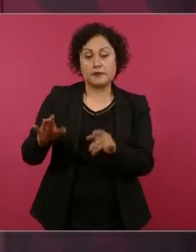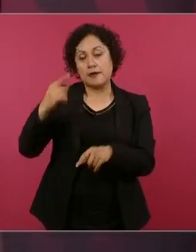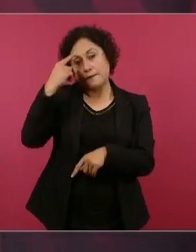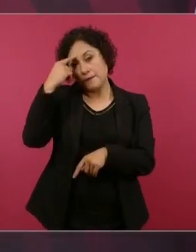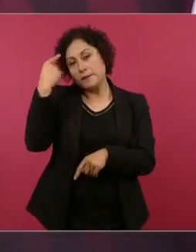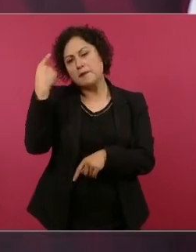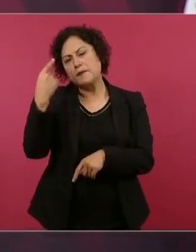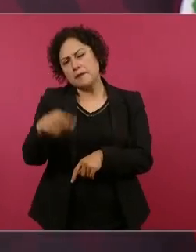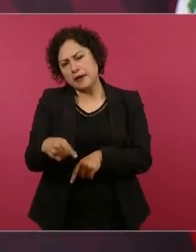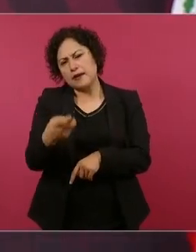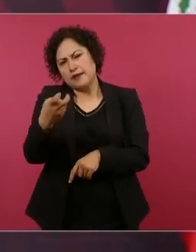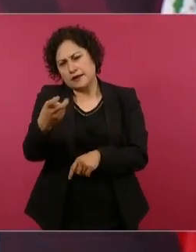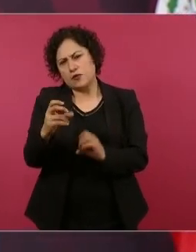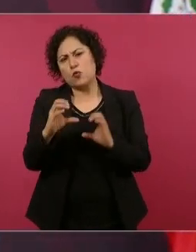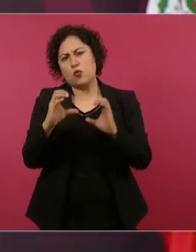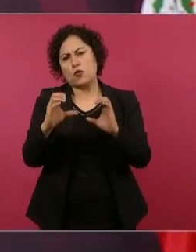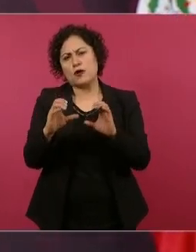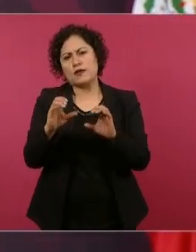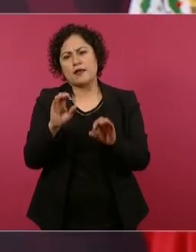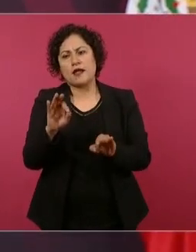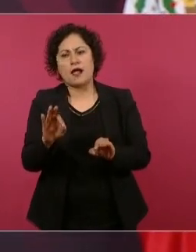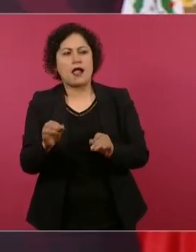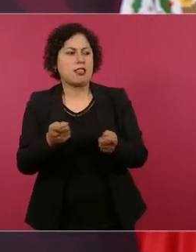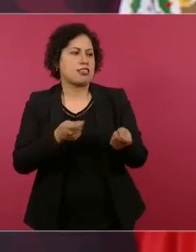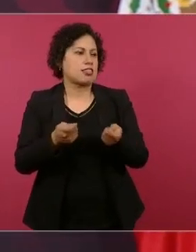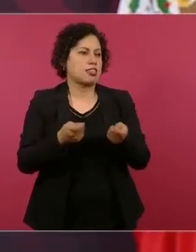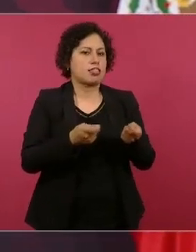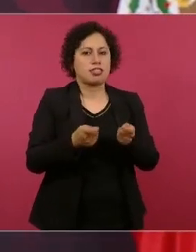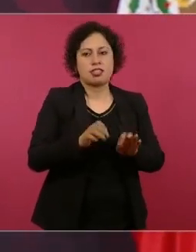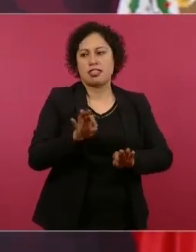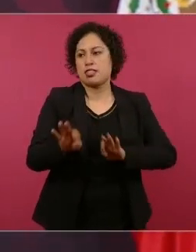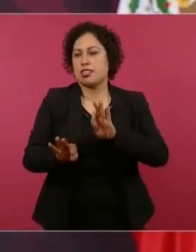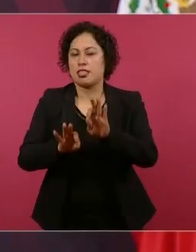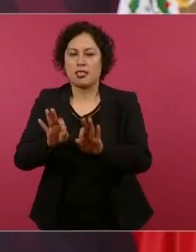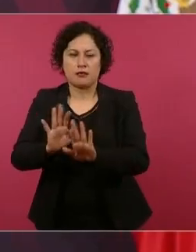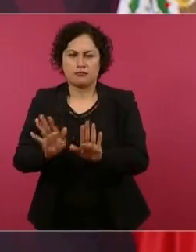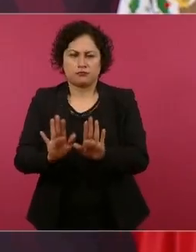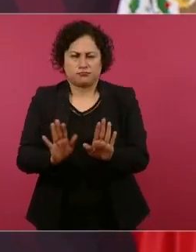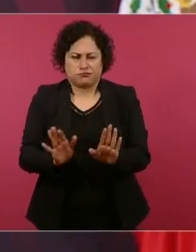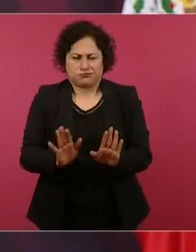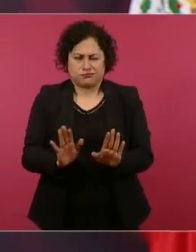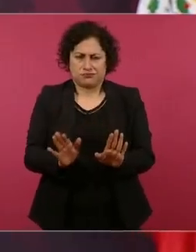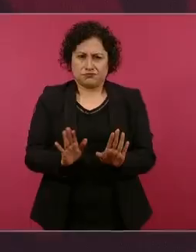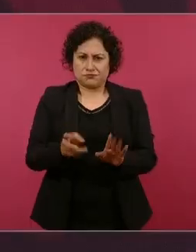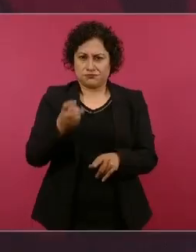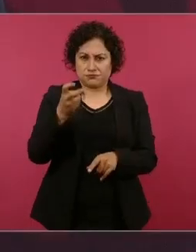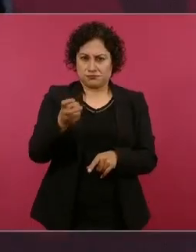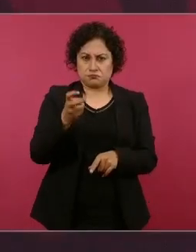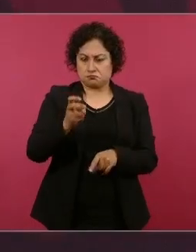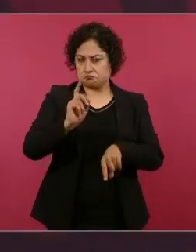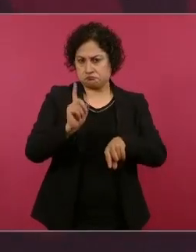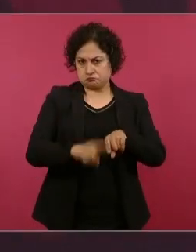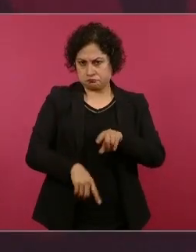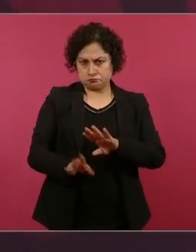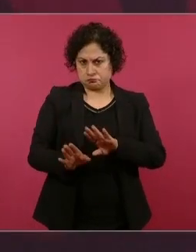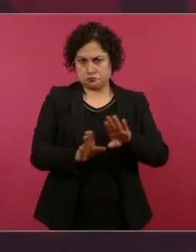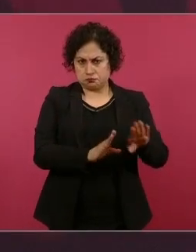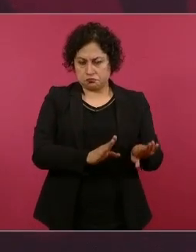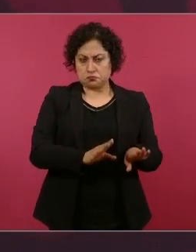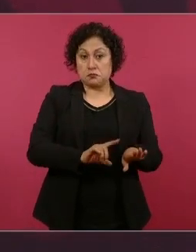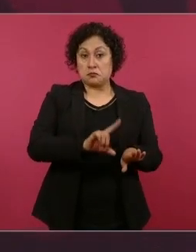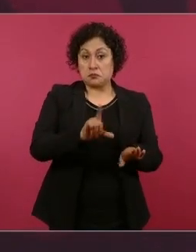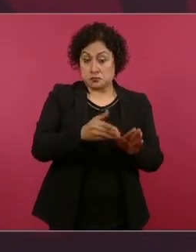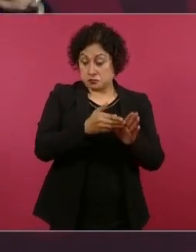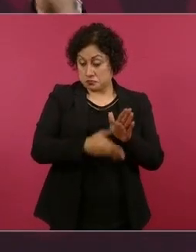vamos a hablar con los padres